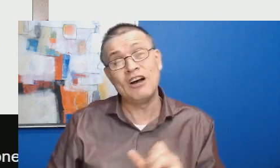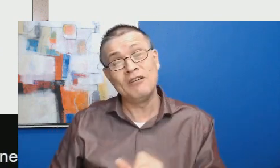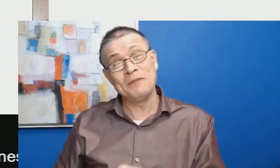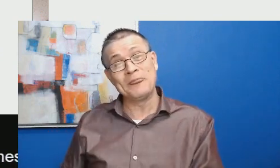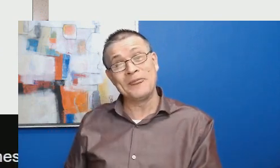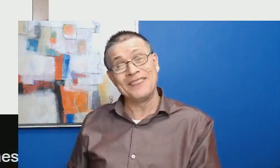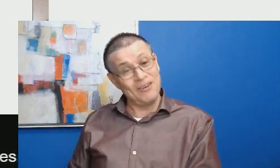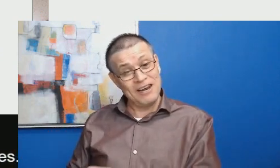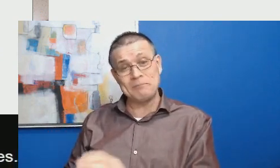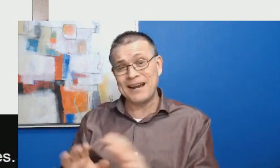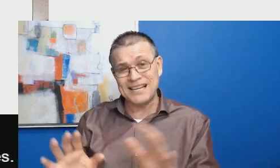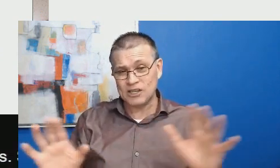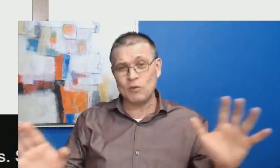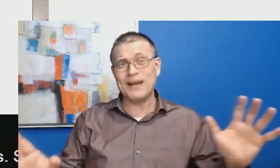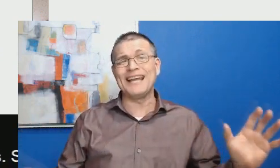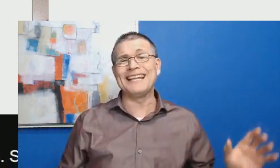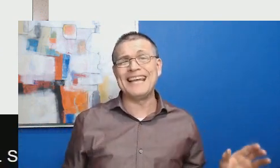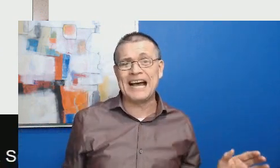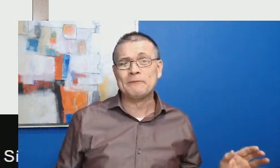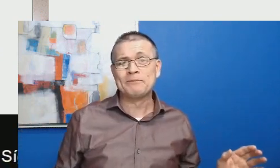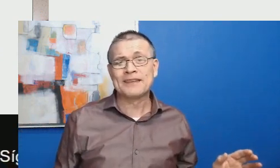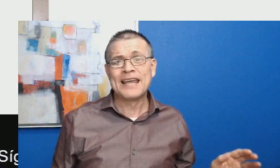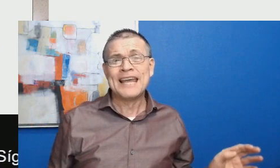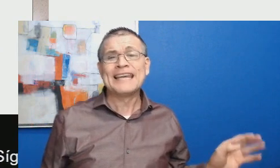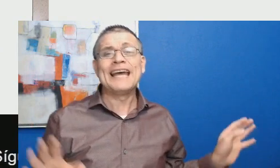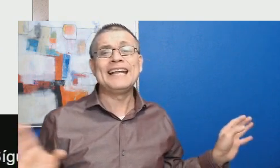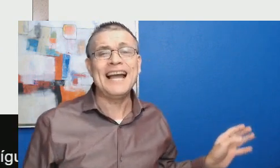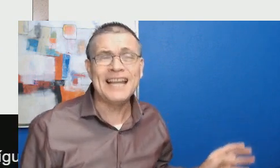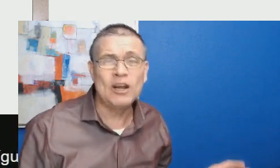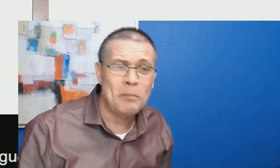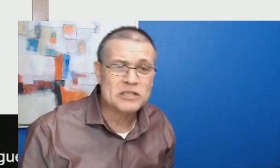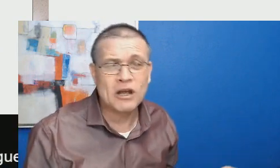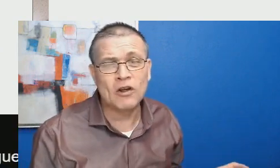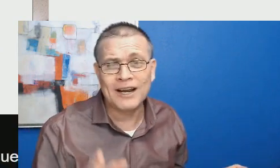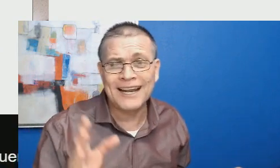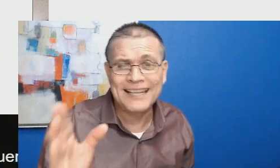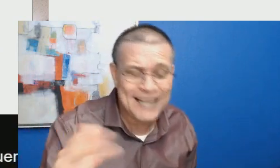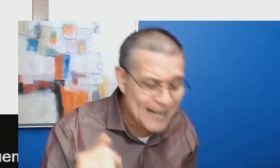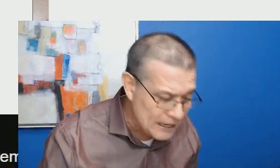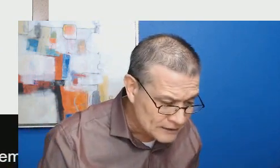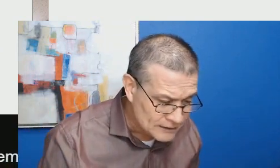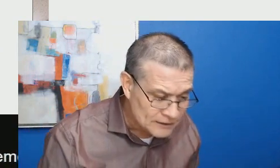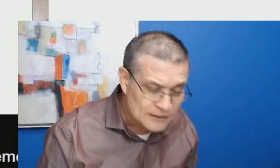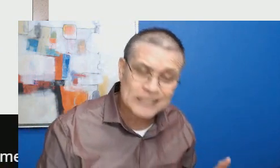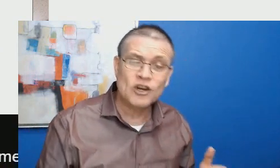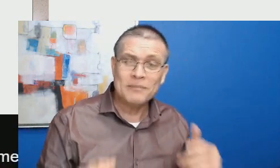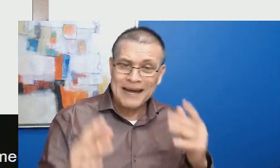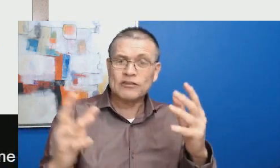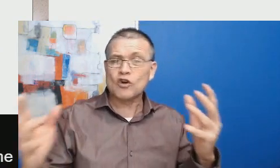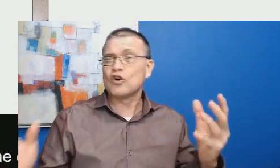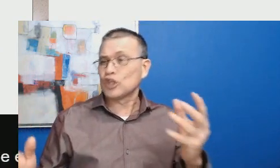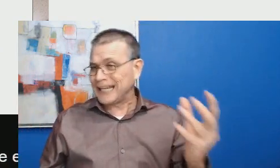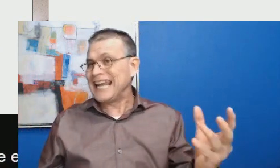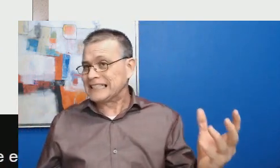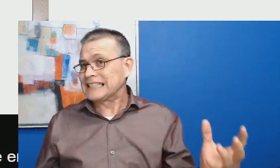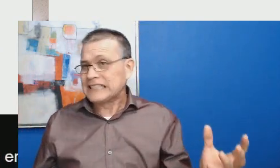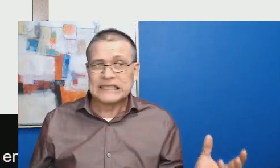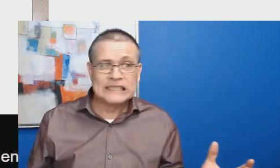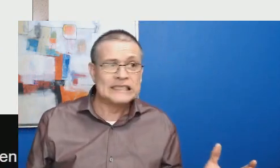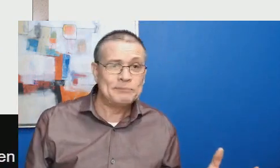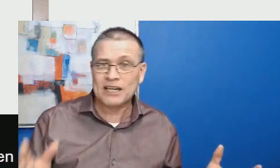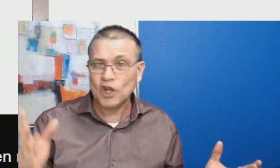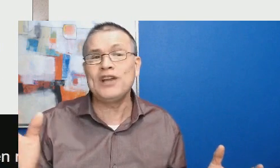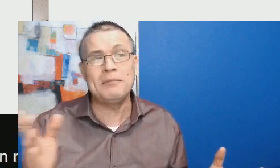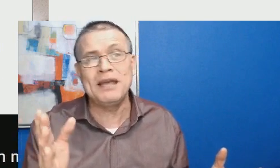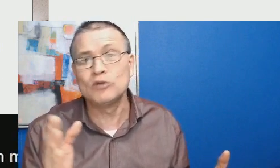pareció, no le pareció buena idea. Quería que López Obrador le dijera, señor Marco Cortés,